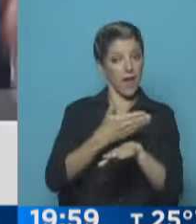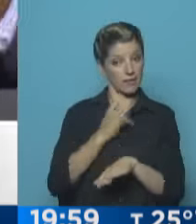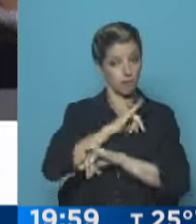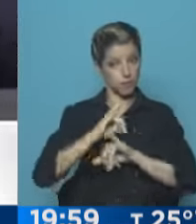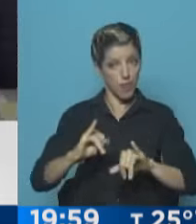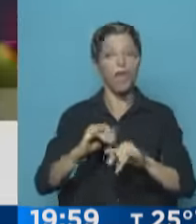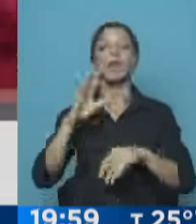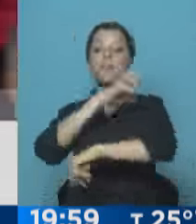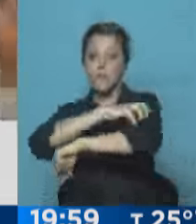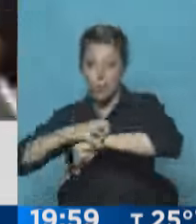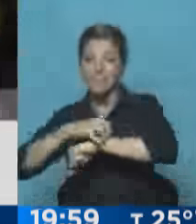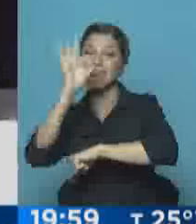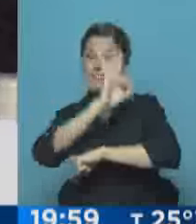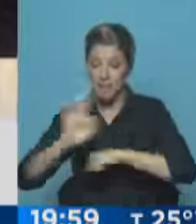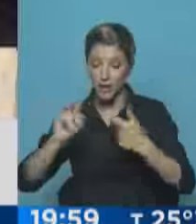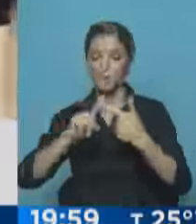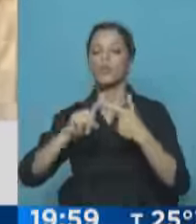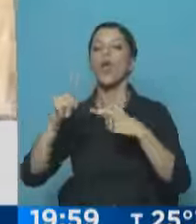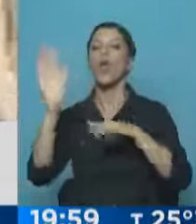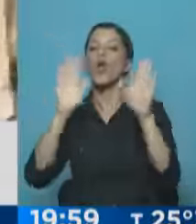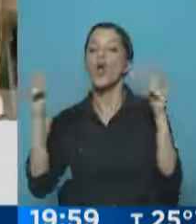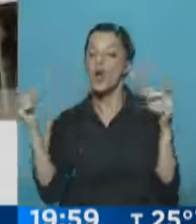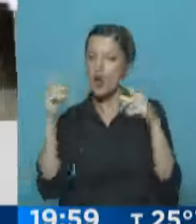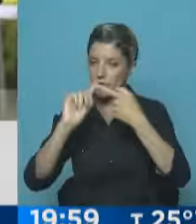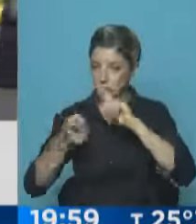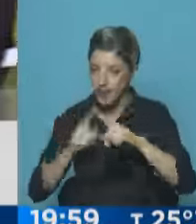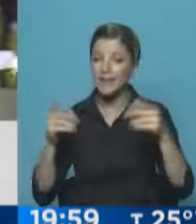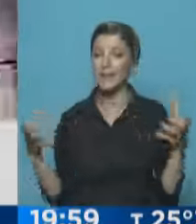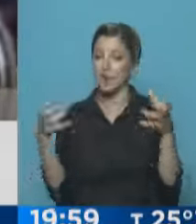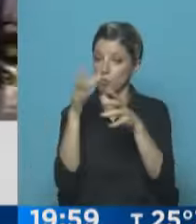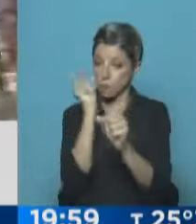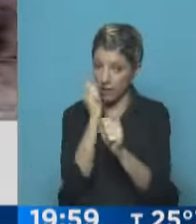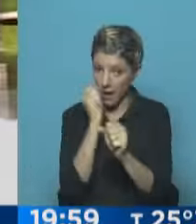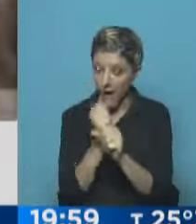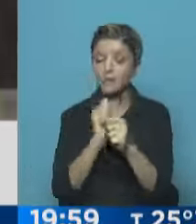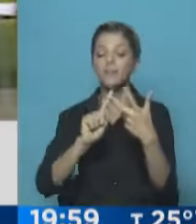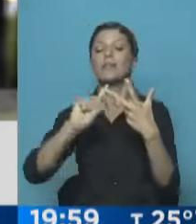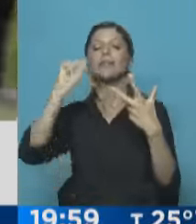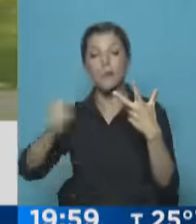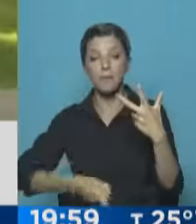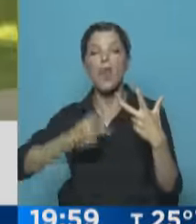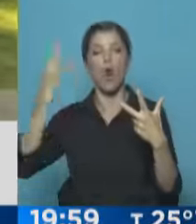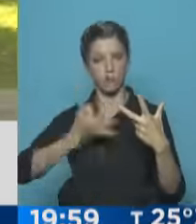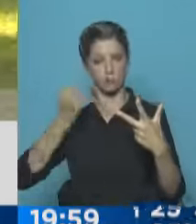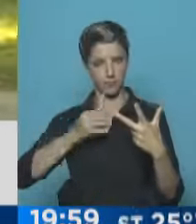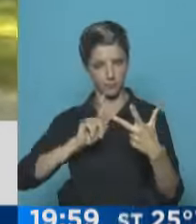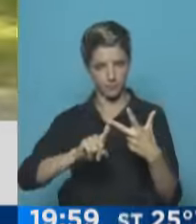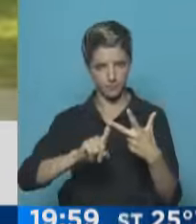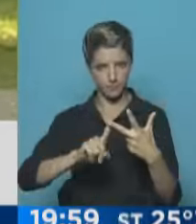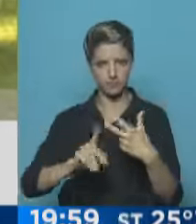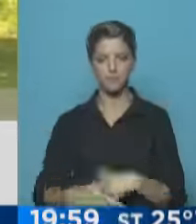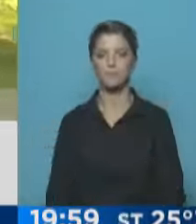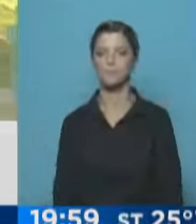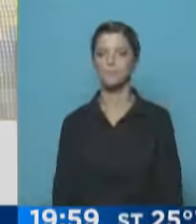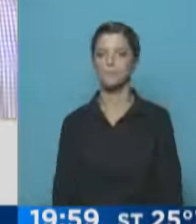la pobreza cero. Coordinación y trabajo en equipo, comunicar bien y honestidad. Voy a ser